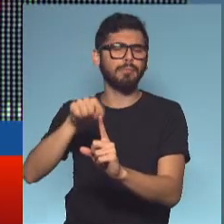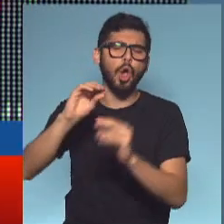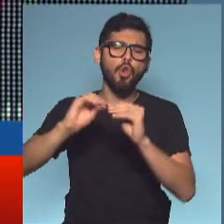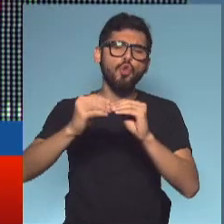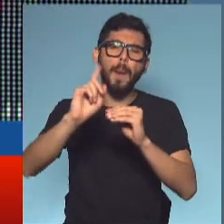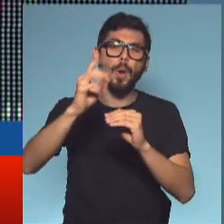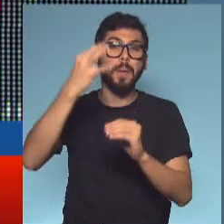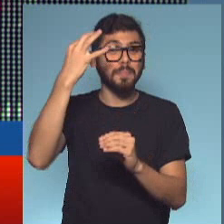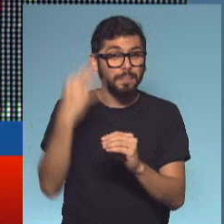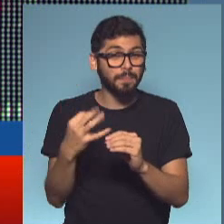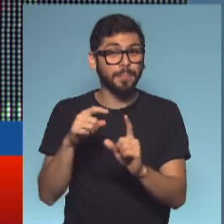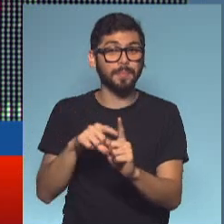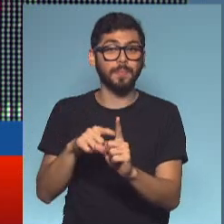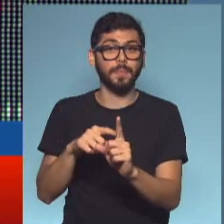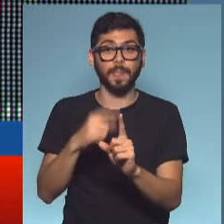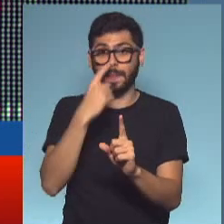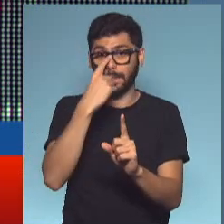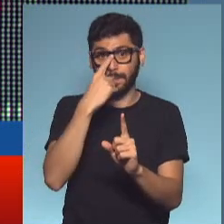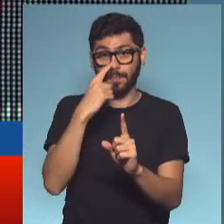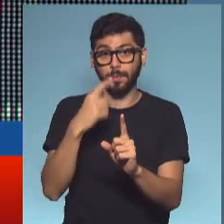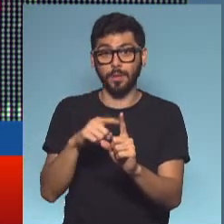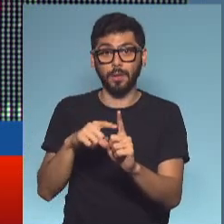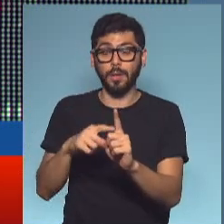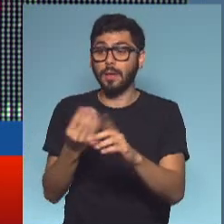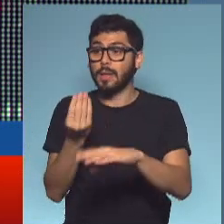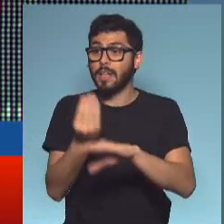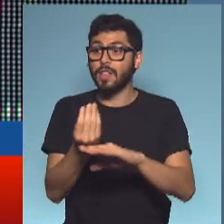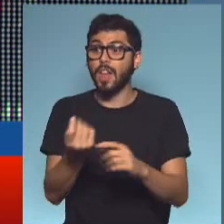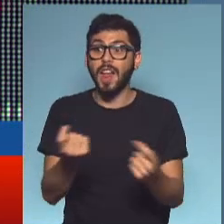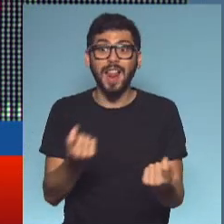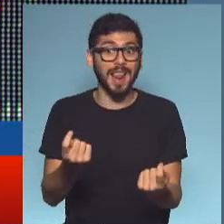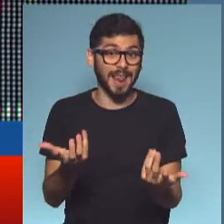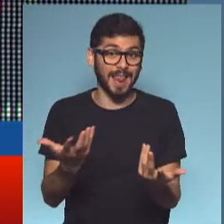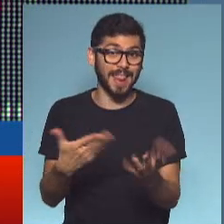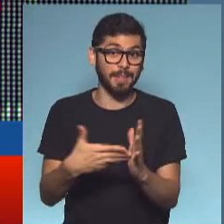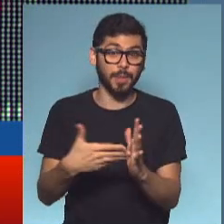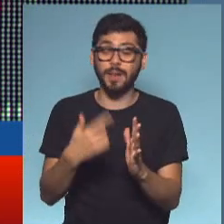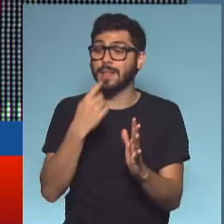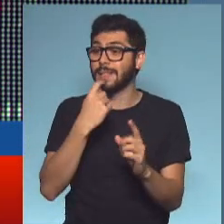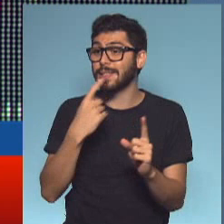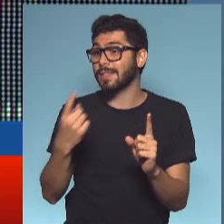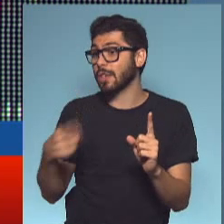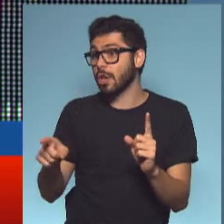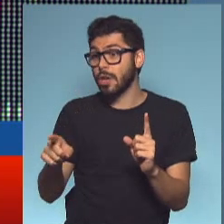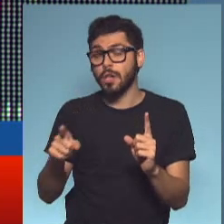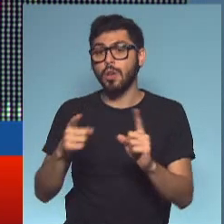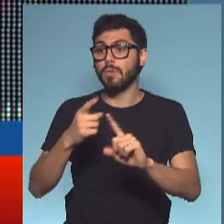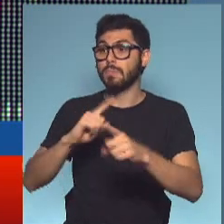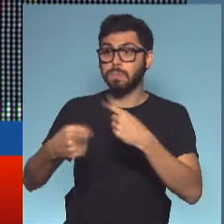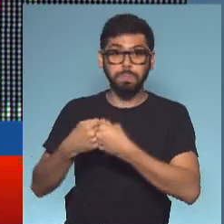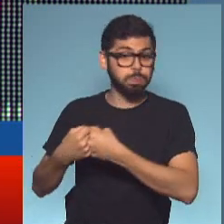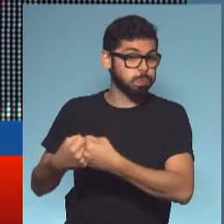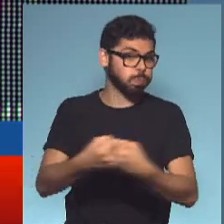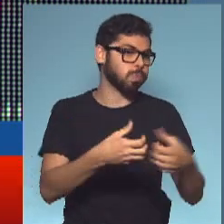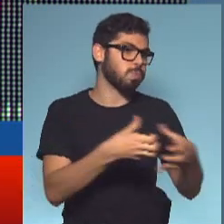Procuración, sino el margen de maniobra que tenga la Procuración. Si no llega un candidato con mucho consenso entre